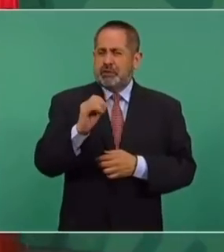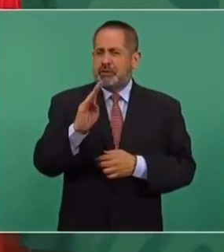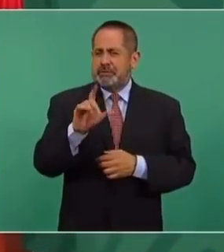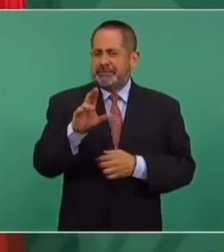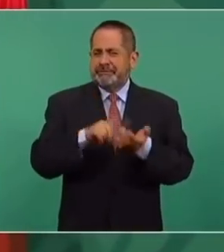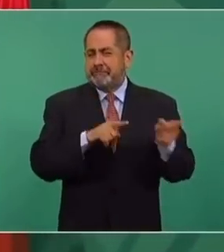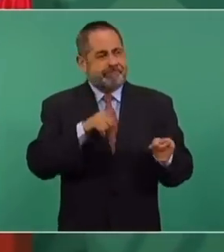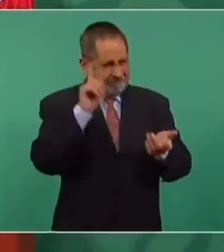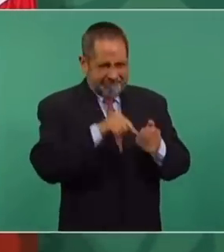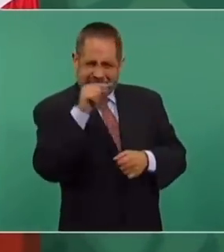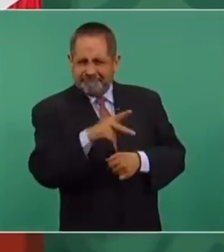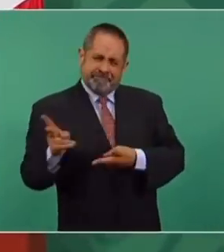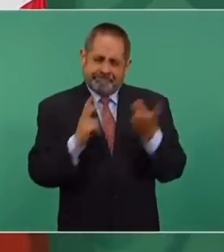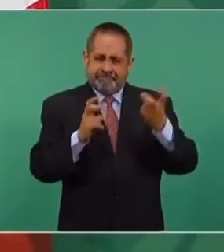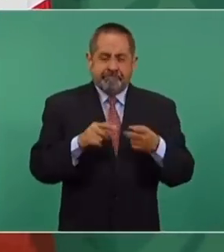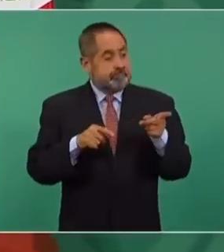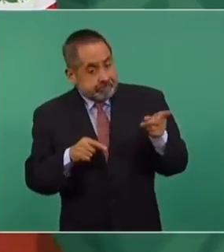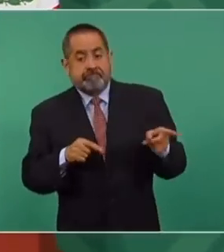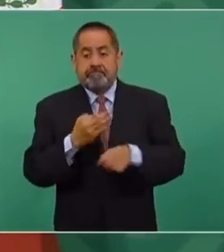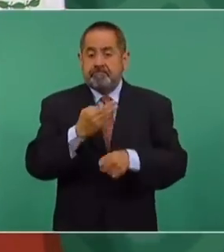ahora están muy molestos.